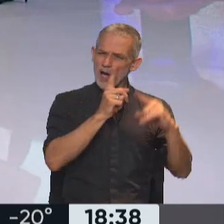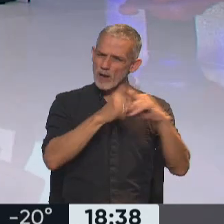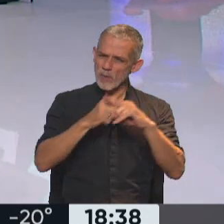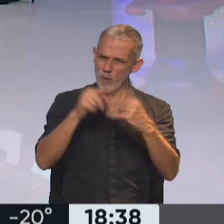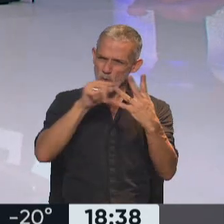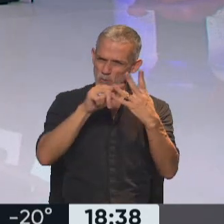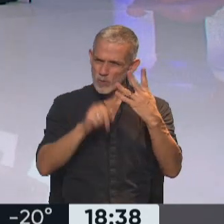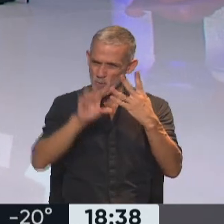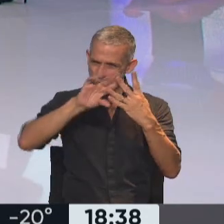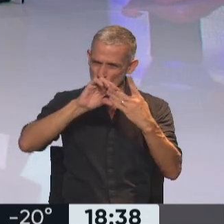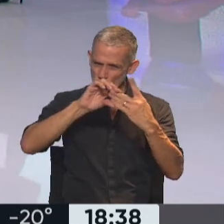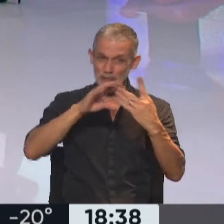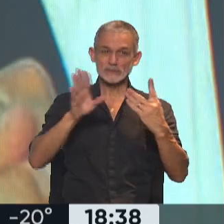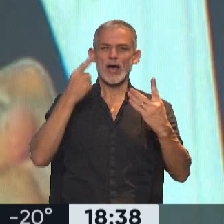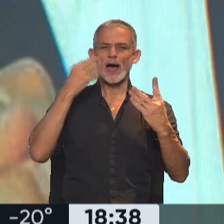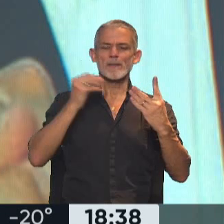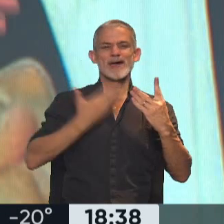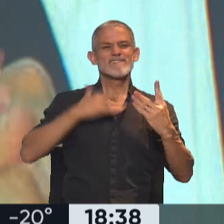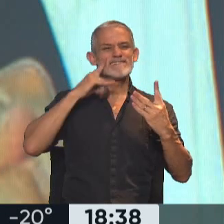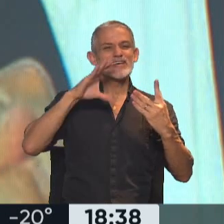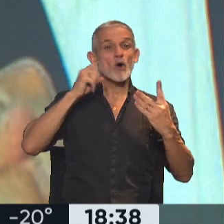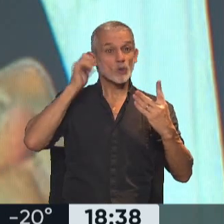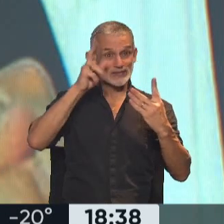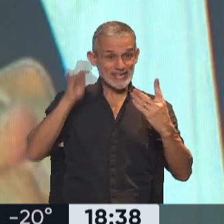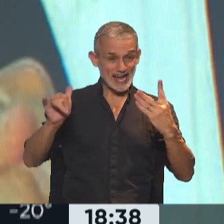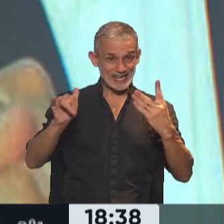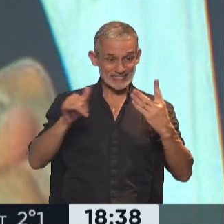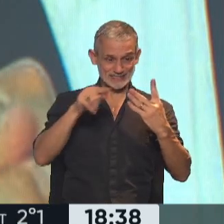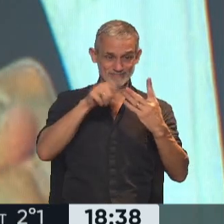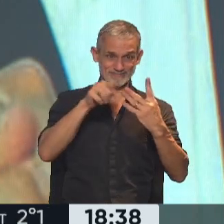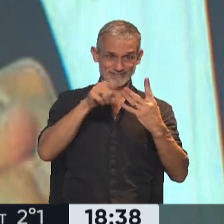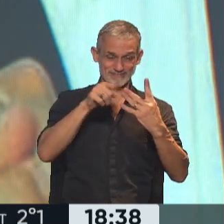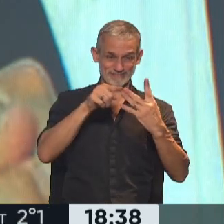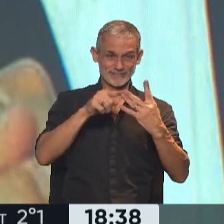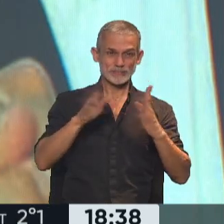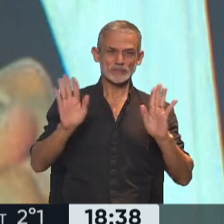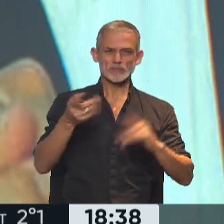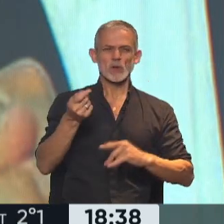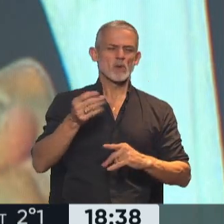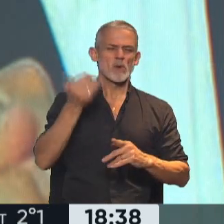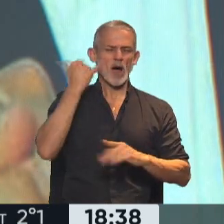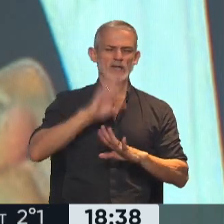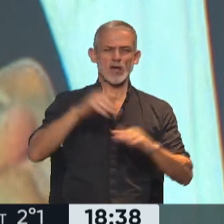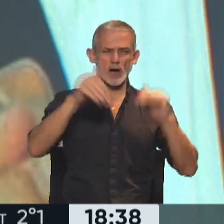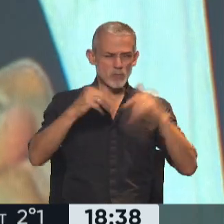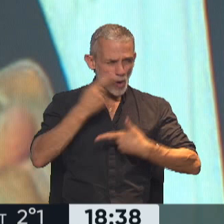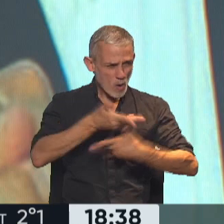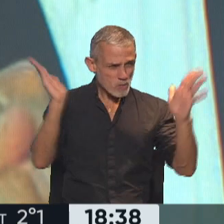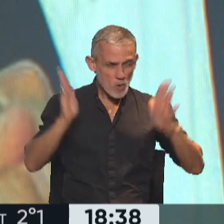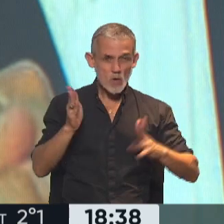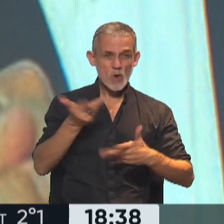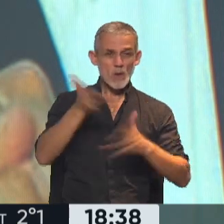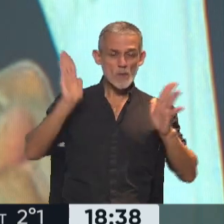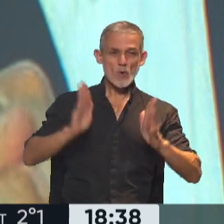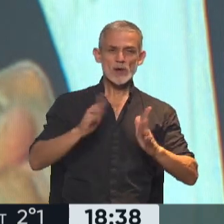si hacemos una simple suma, hay que decir que Fico Gutiérrez, el candidato de derecha, el candidato uribista, a los pocos minutos que se conocieron los